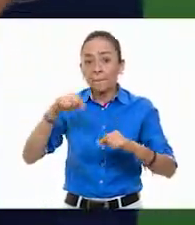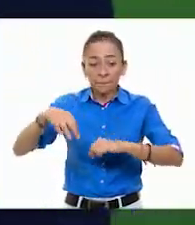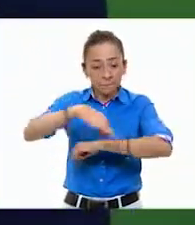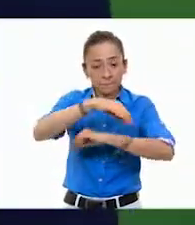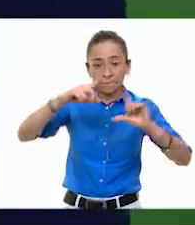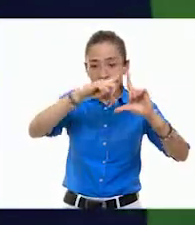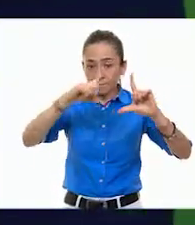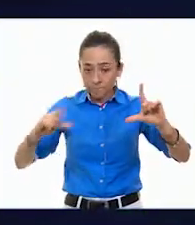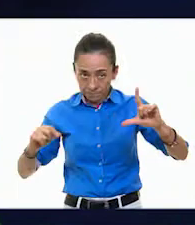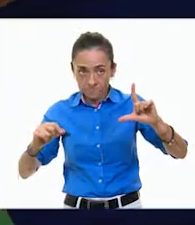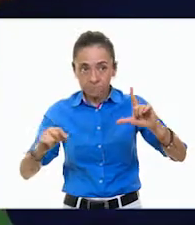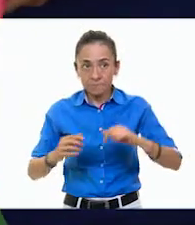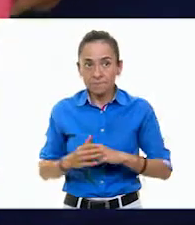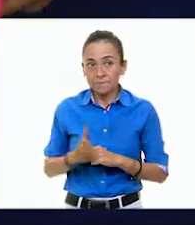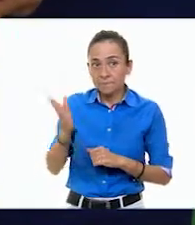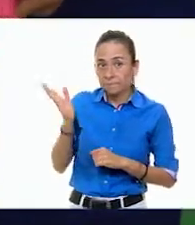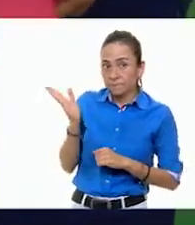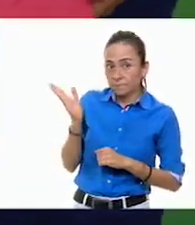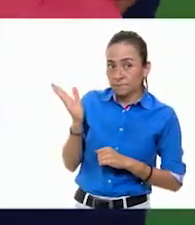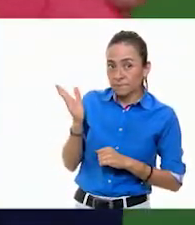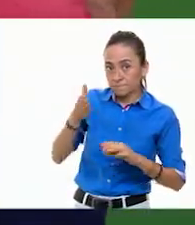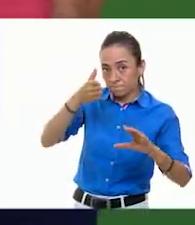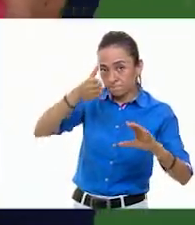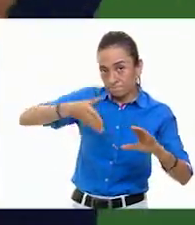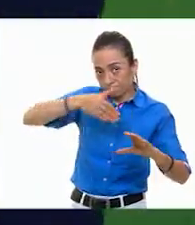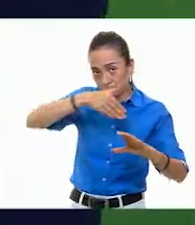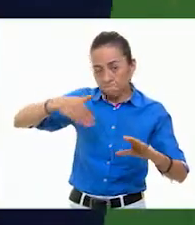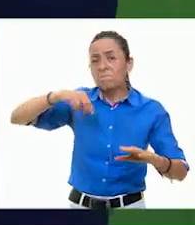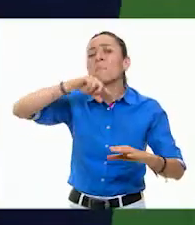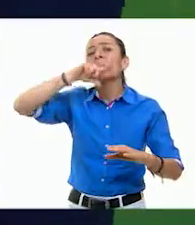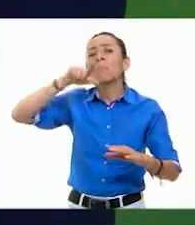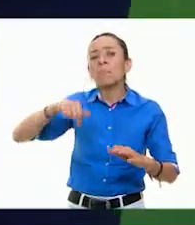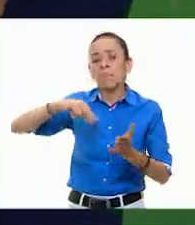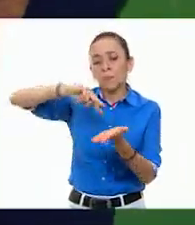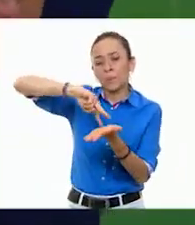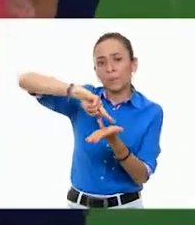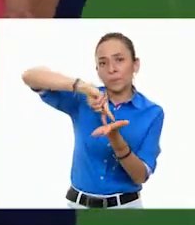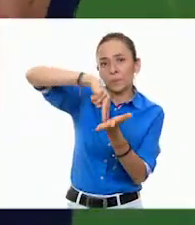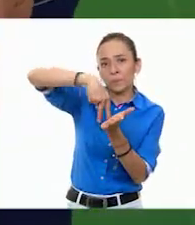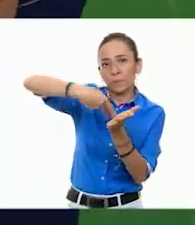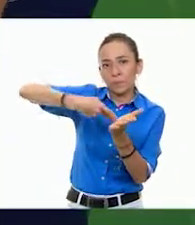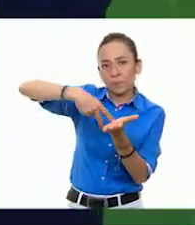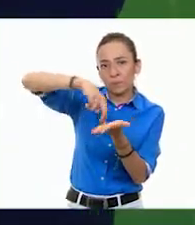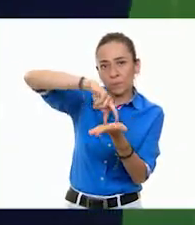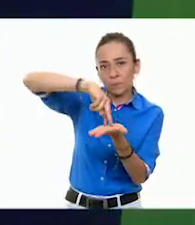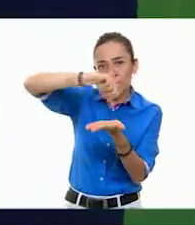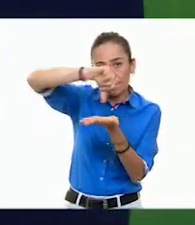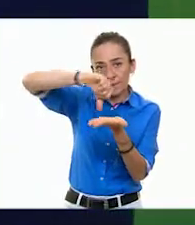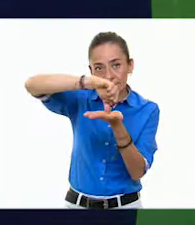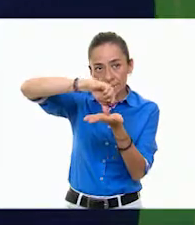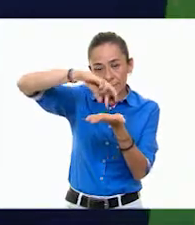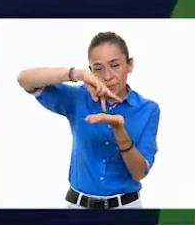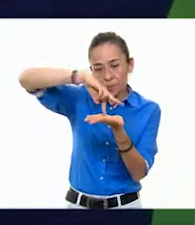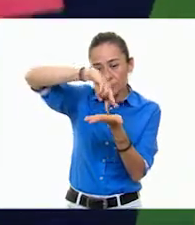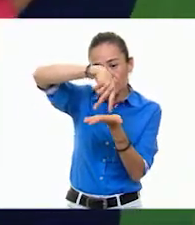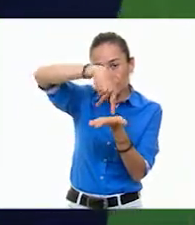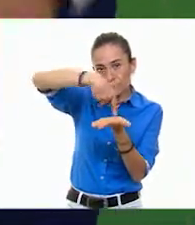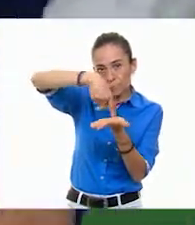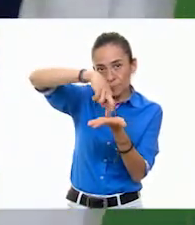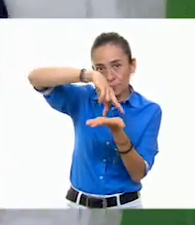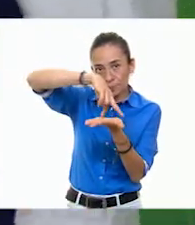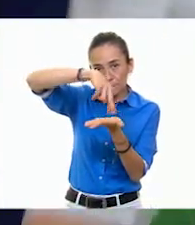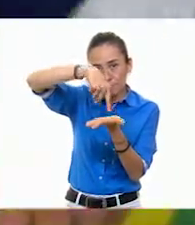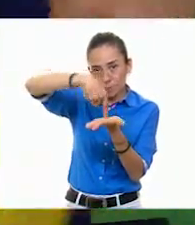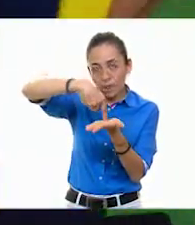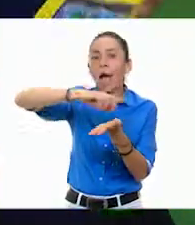Y una vez que ya tenemos esto, pues, con el compás, giramos y ya tenemos nuestra